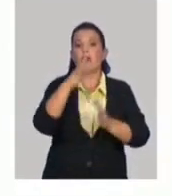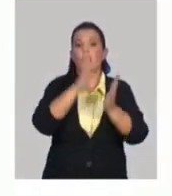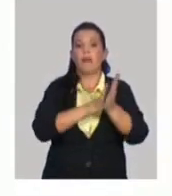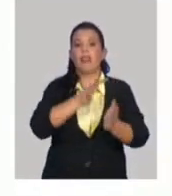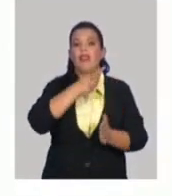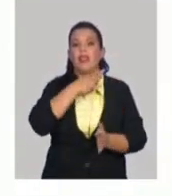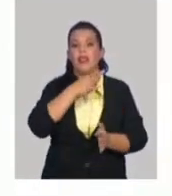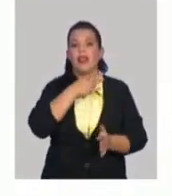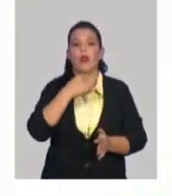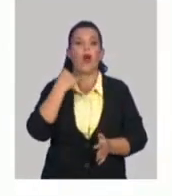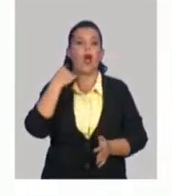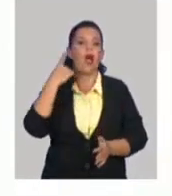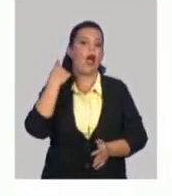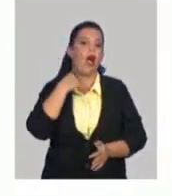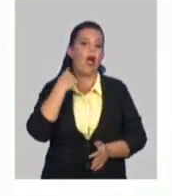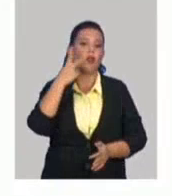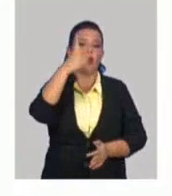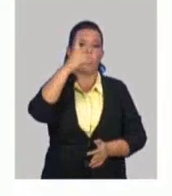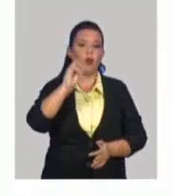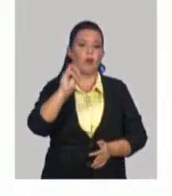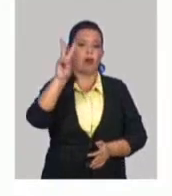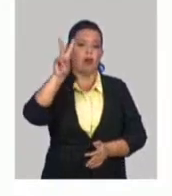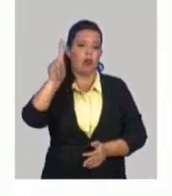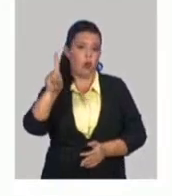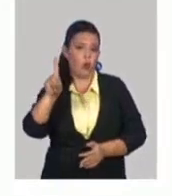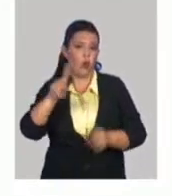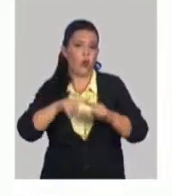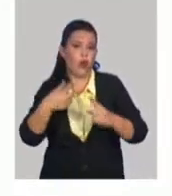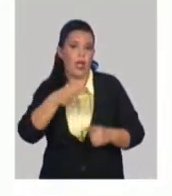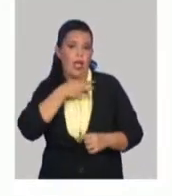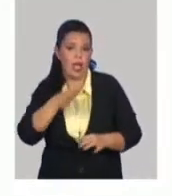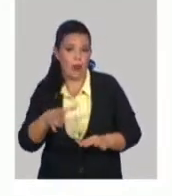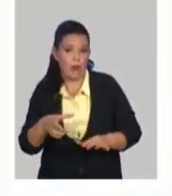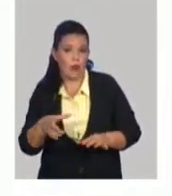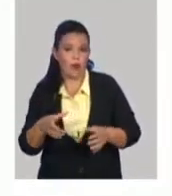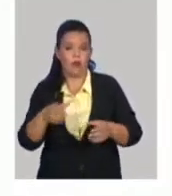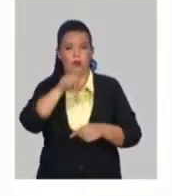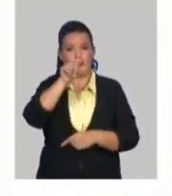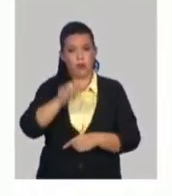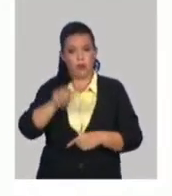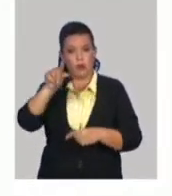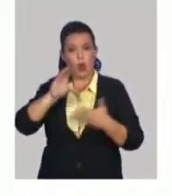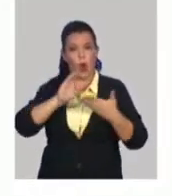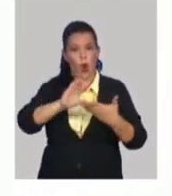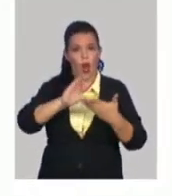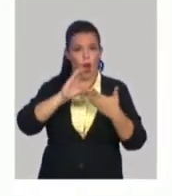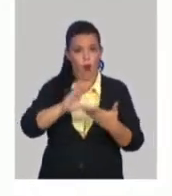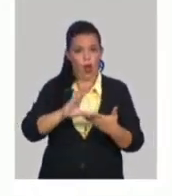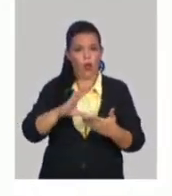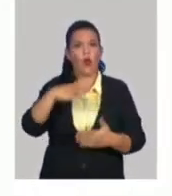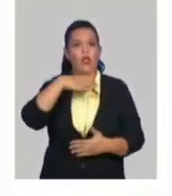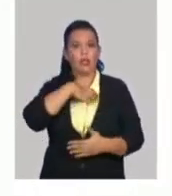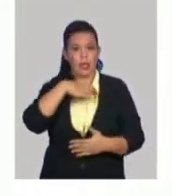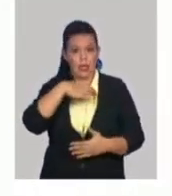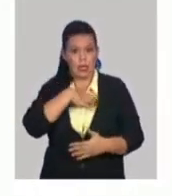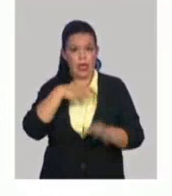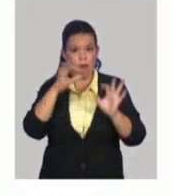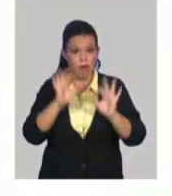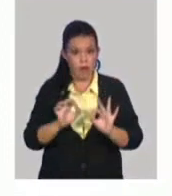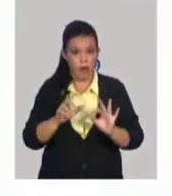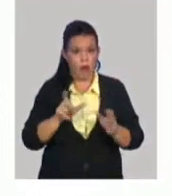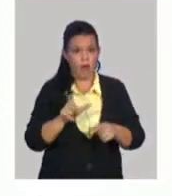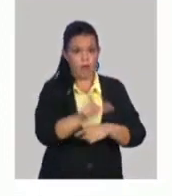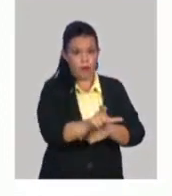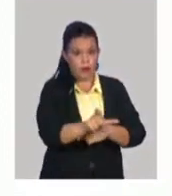dicho anteriormente, a los colaboradores que tienen el 30% de beneficio, esas cuentas automáticamente van a pasar a